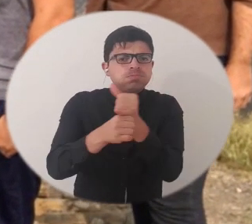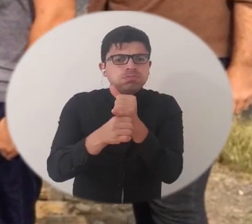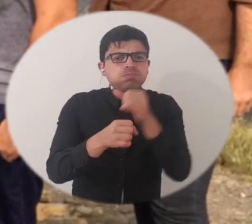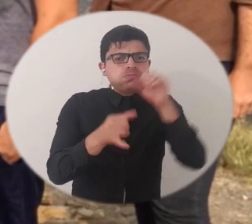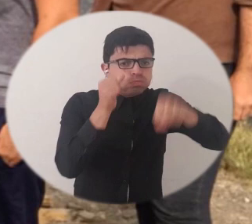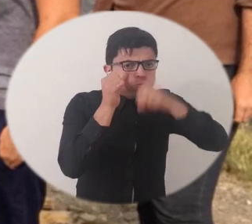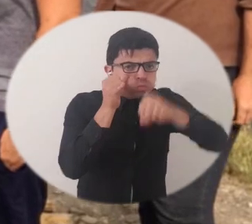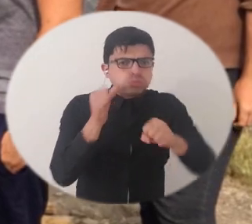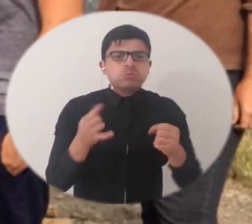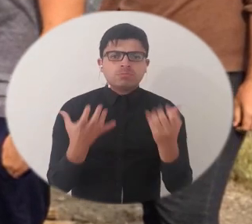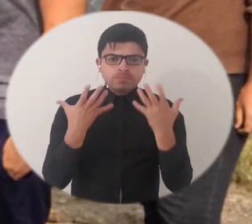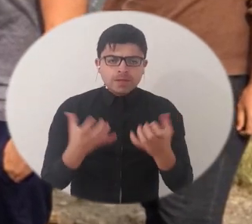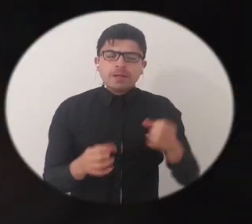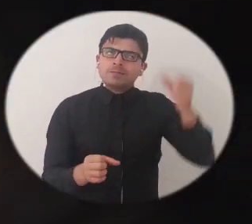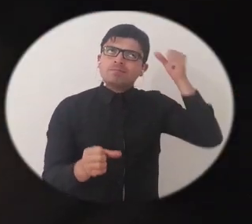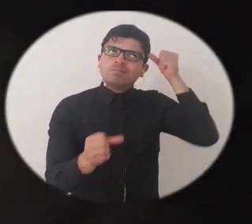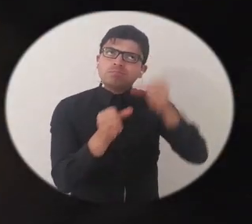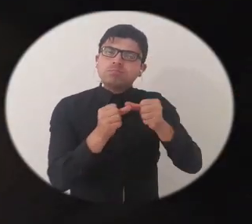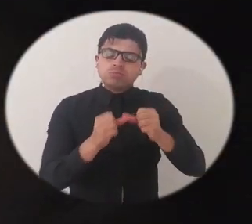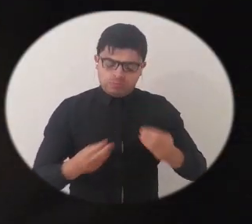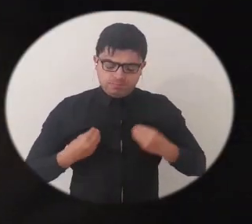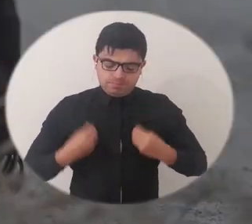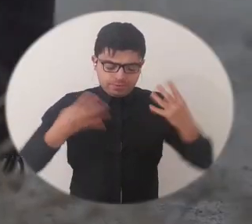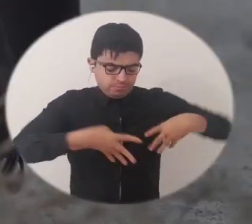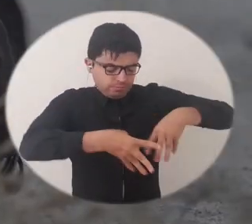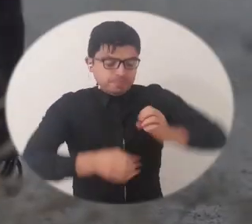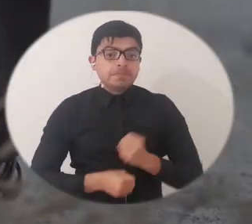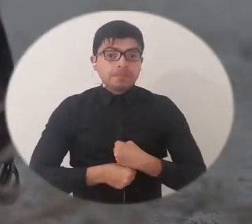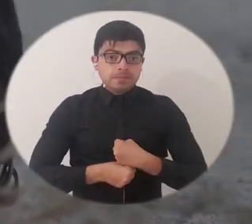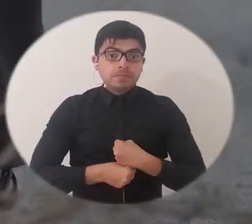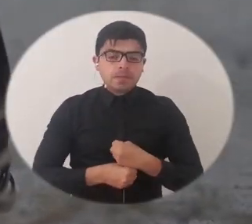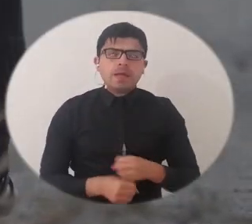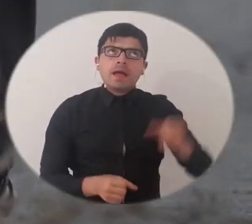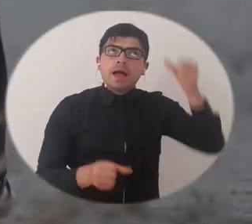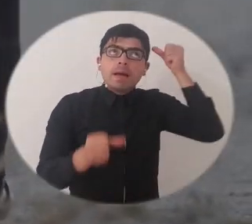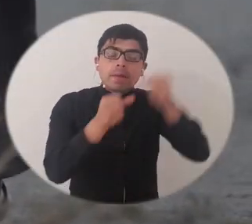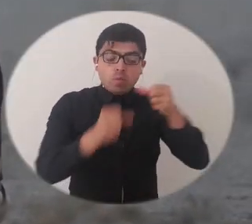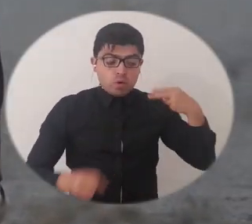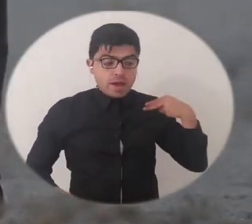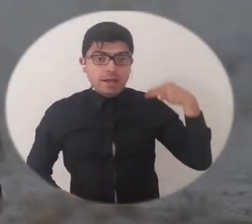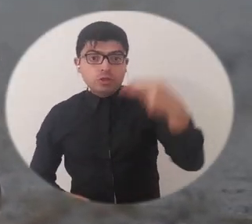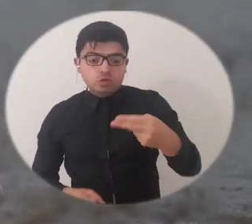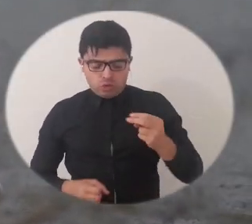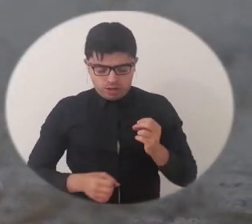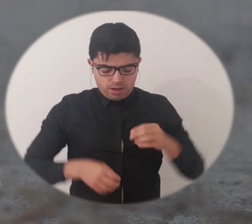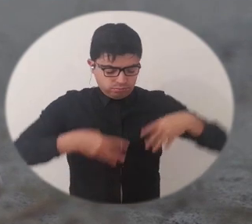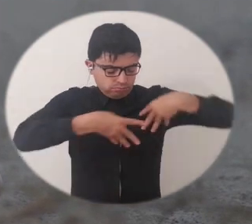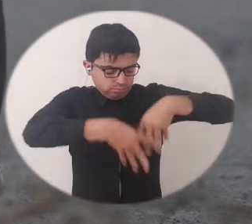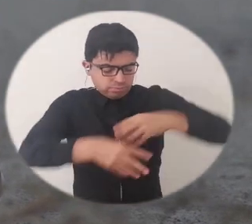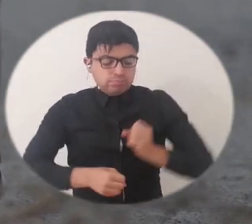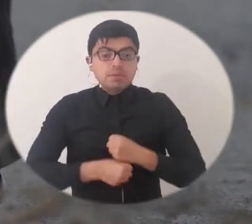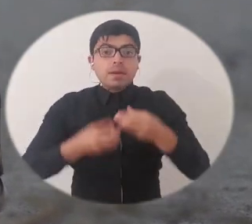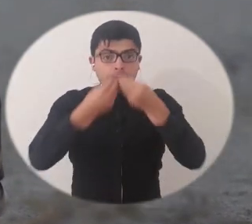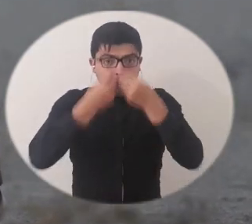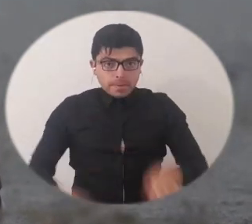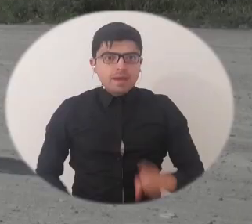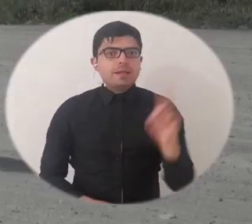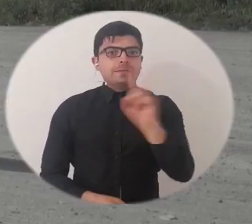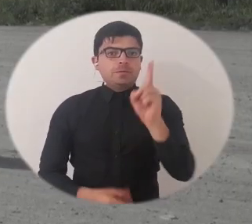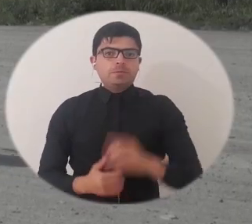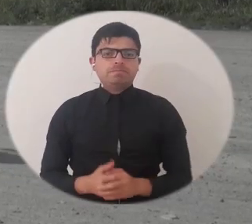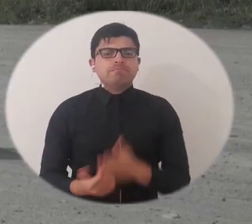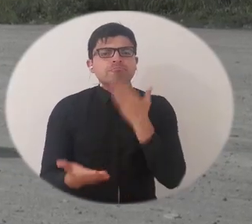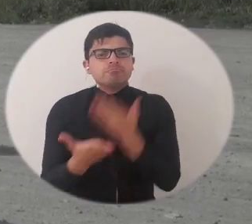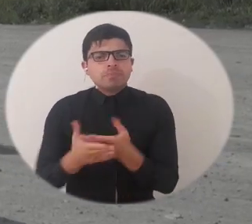documental, han querido revivir la Marcha del Hambre. Que la memoria histórica de la Marcha del Hambre no se